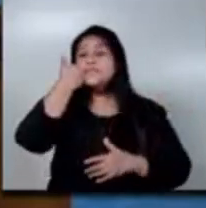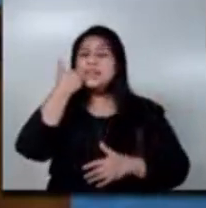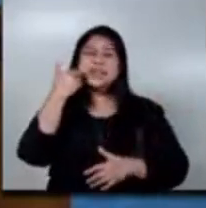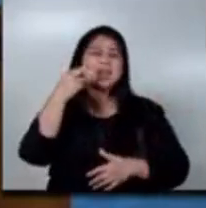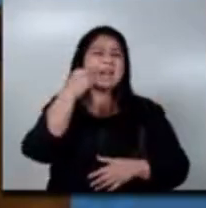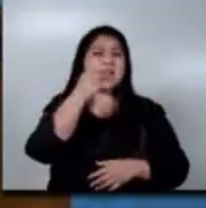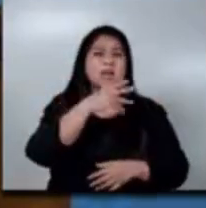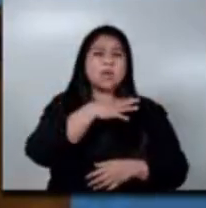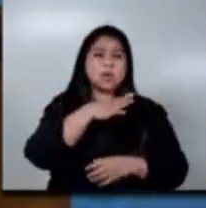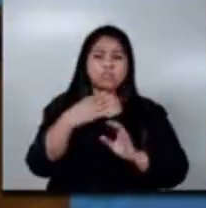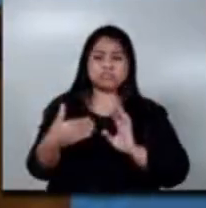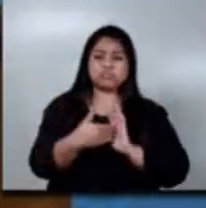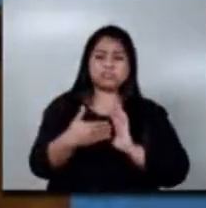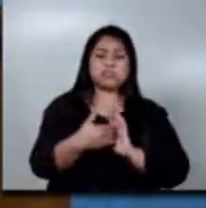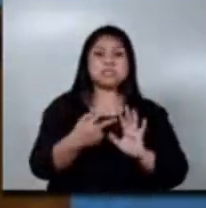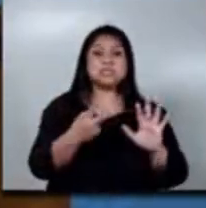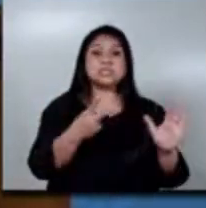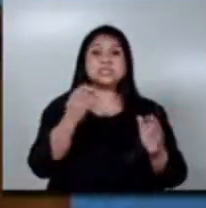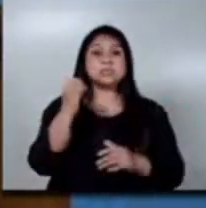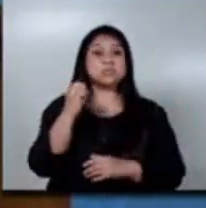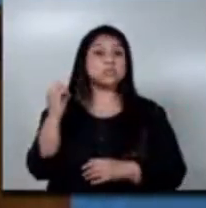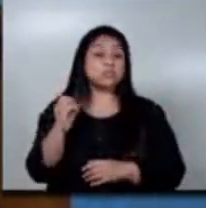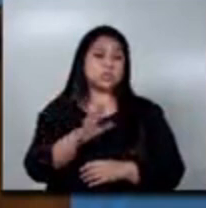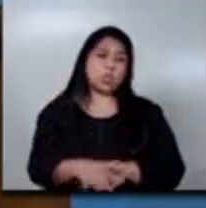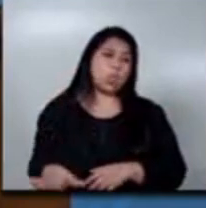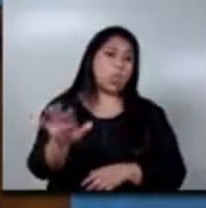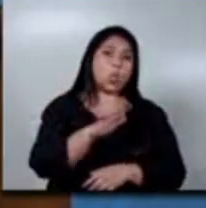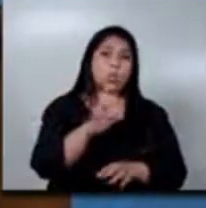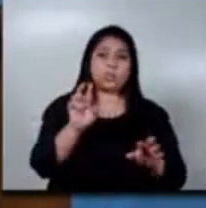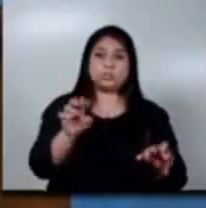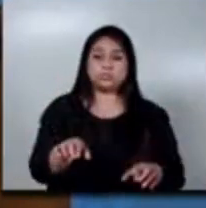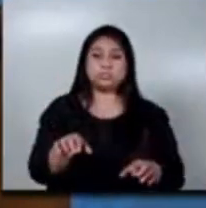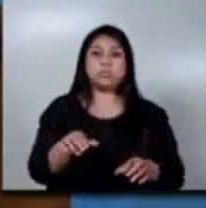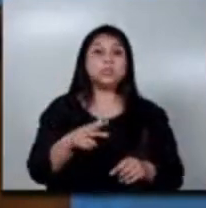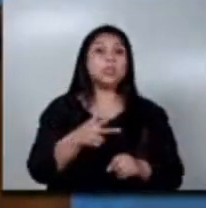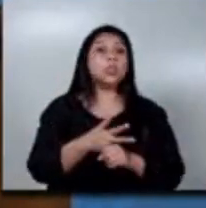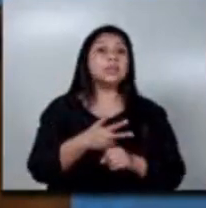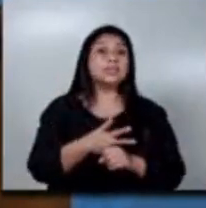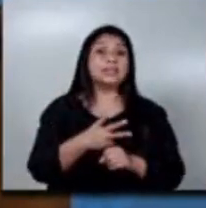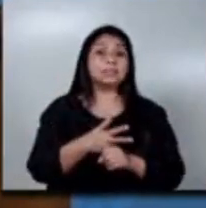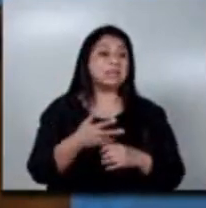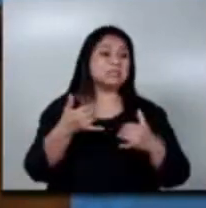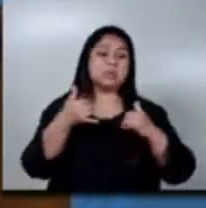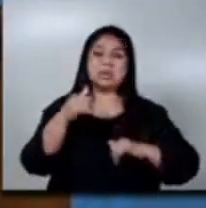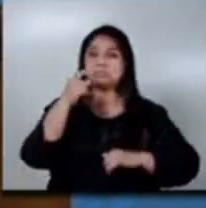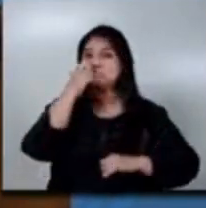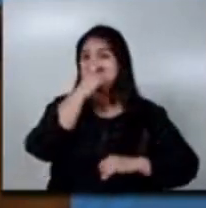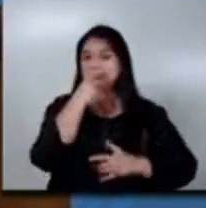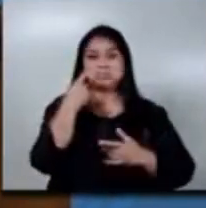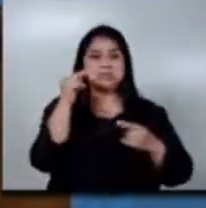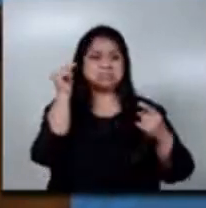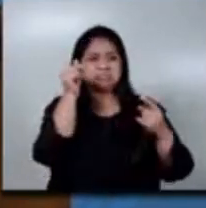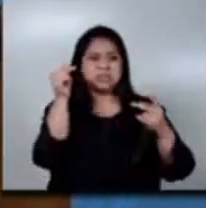promedio del siete por ciento de la población mundial. Guatemala aún no establece un indicador para